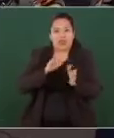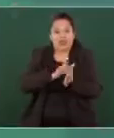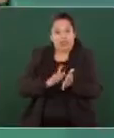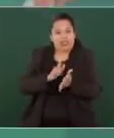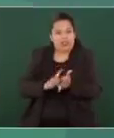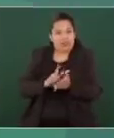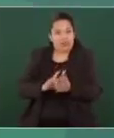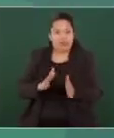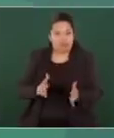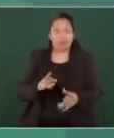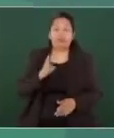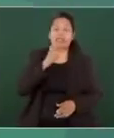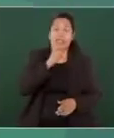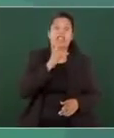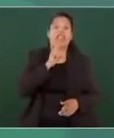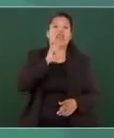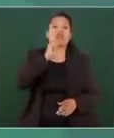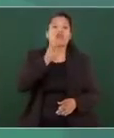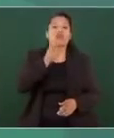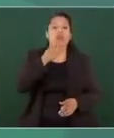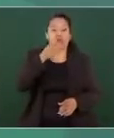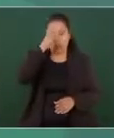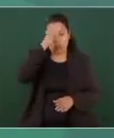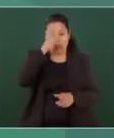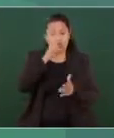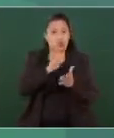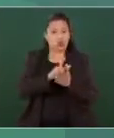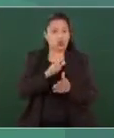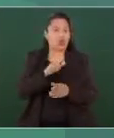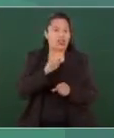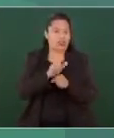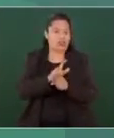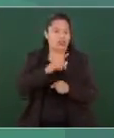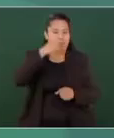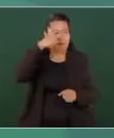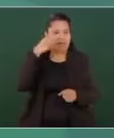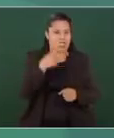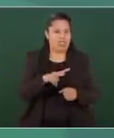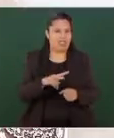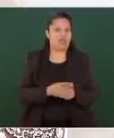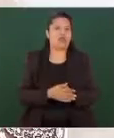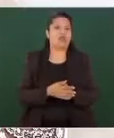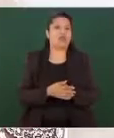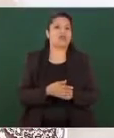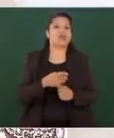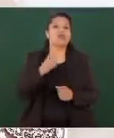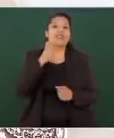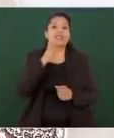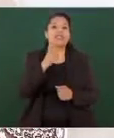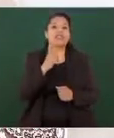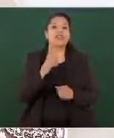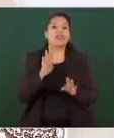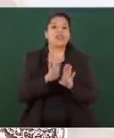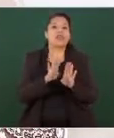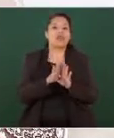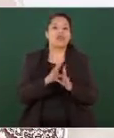de la cultura del pueblo de México. Para atreverse a eso, le zumba.